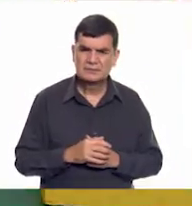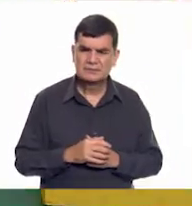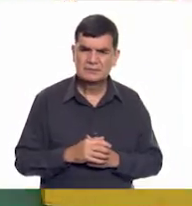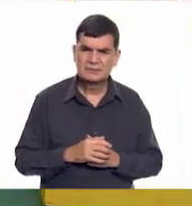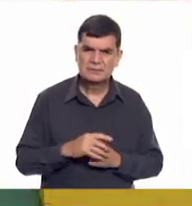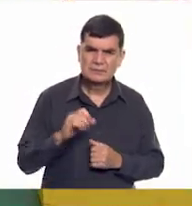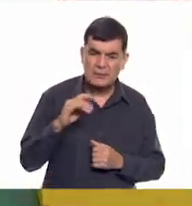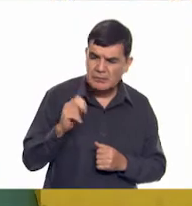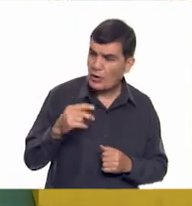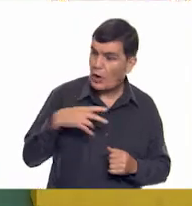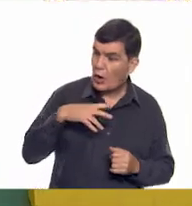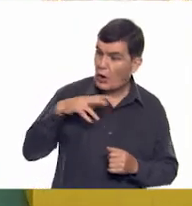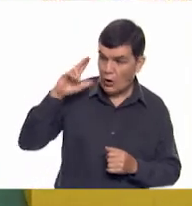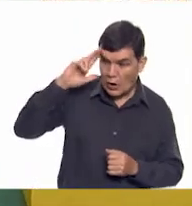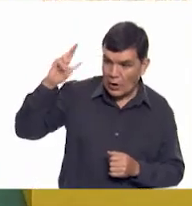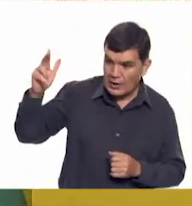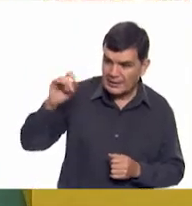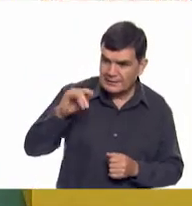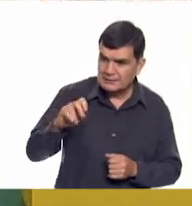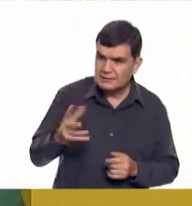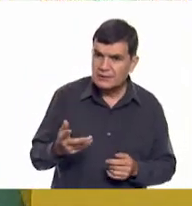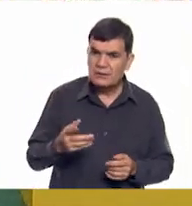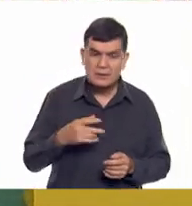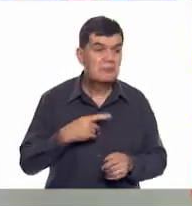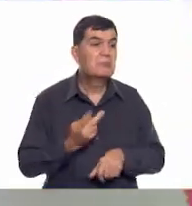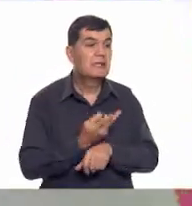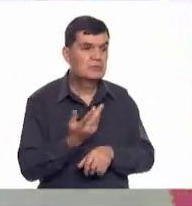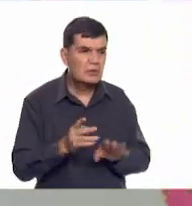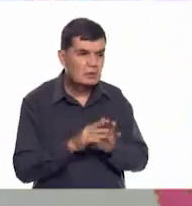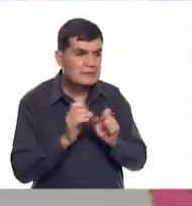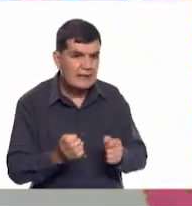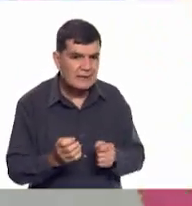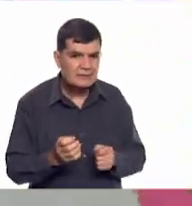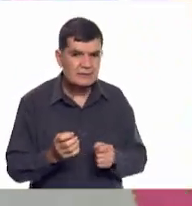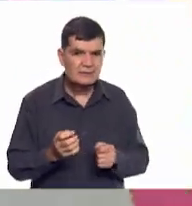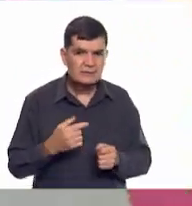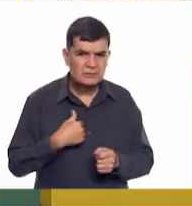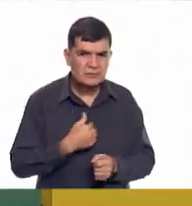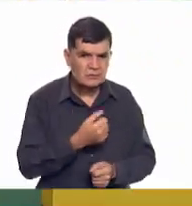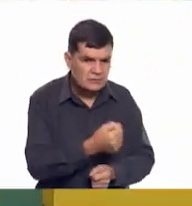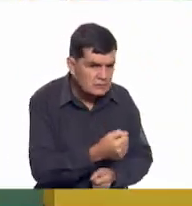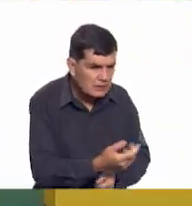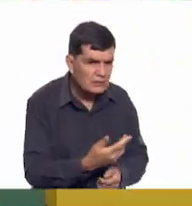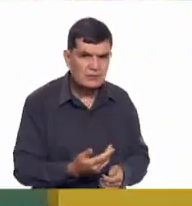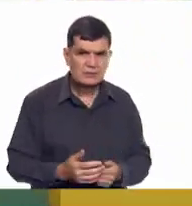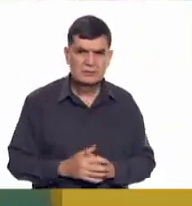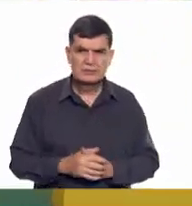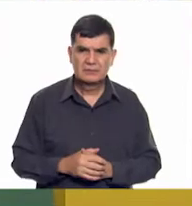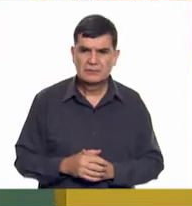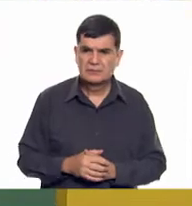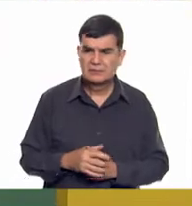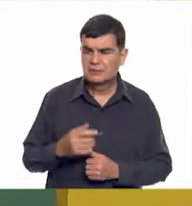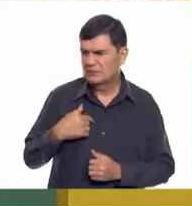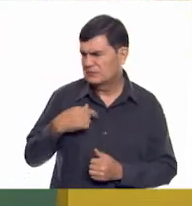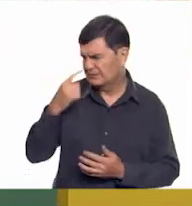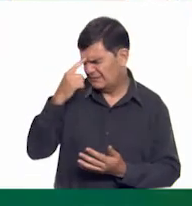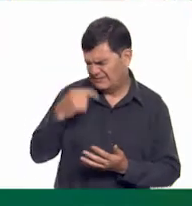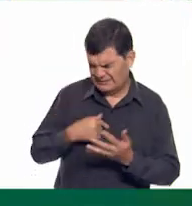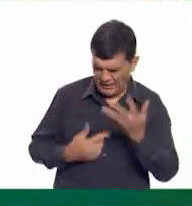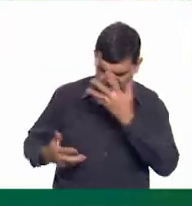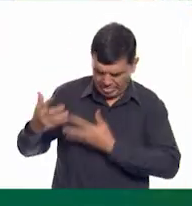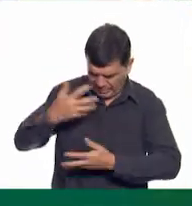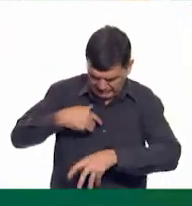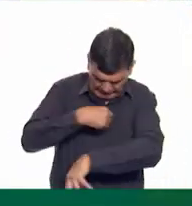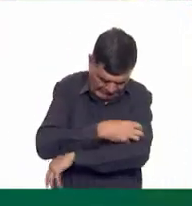¿Saladín? Hola, Eric. ¿Saladín? ¿Qué pasó, Eric? ¿Cómo estás? ¿Te saludo? No, granada. Creo que solito me